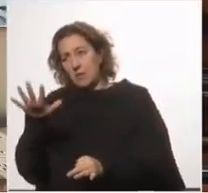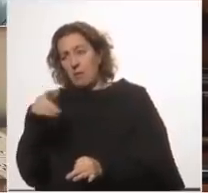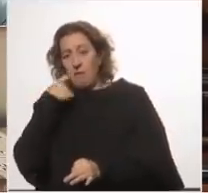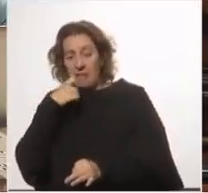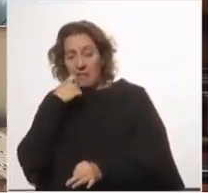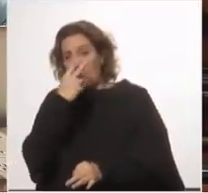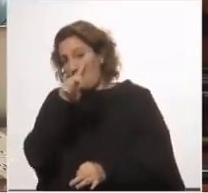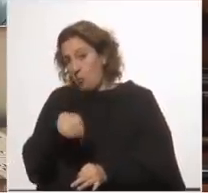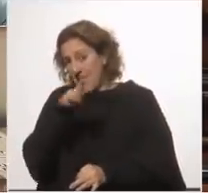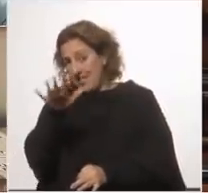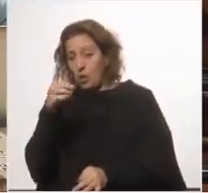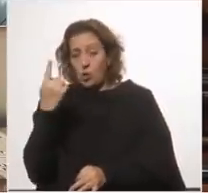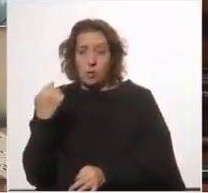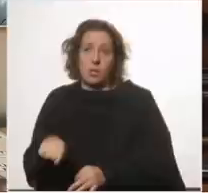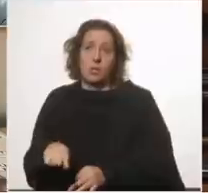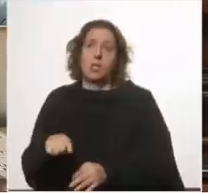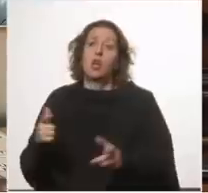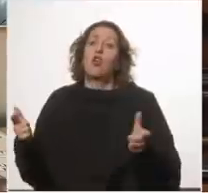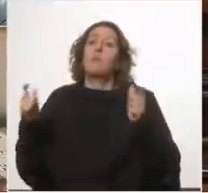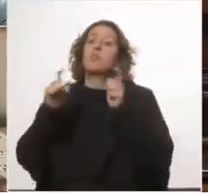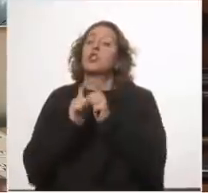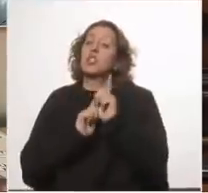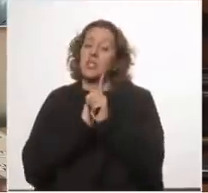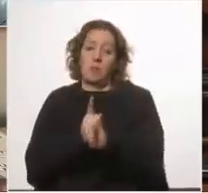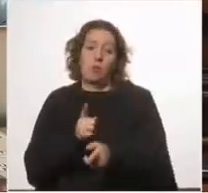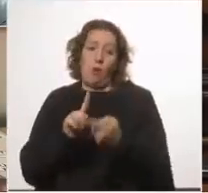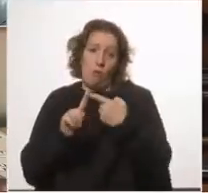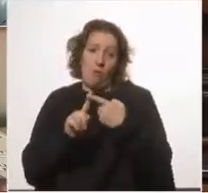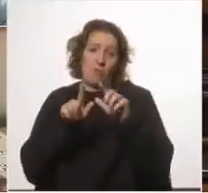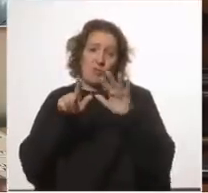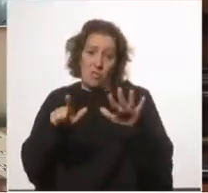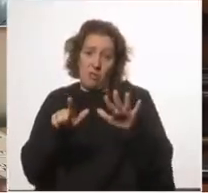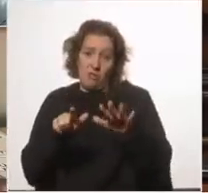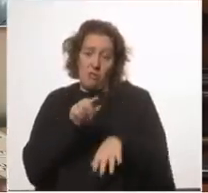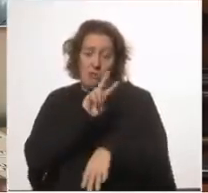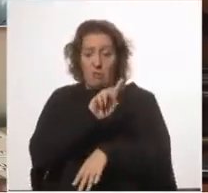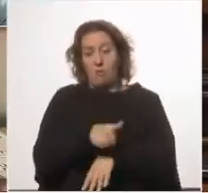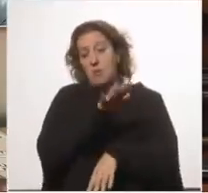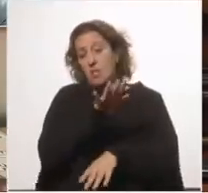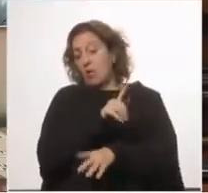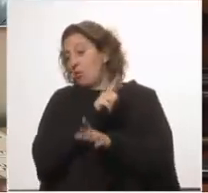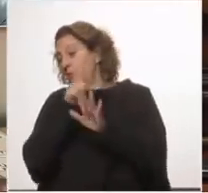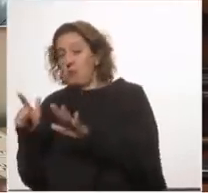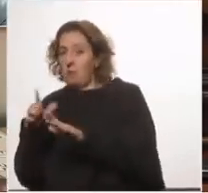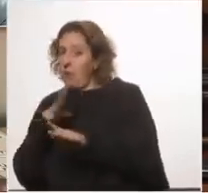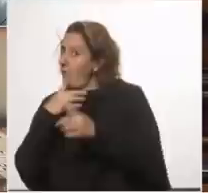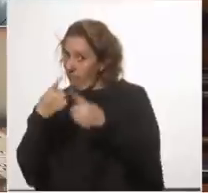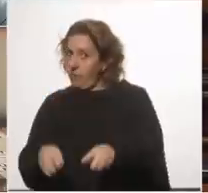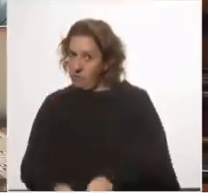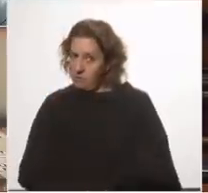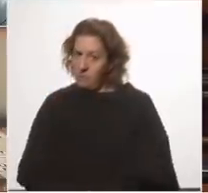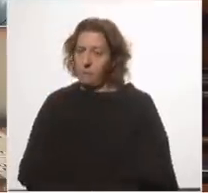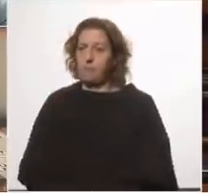el propio senador Gandini en la comisión de seguimiento acordamos que eran 7, entre 2 y medio y 7 hay mucha diferencia.